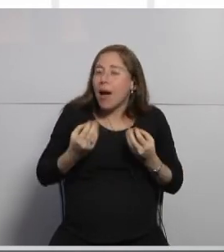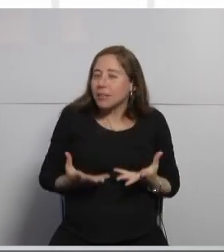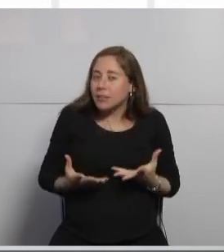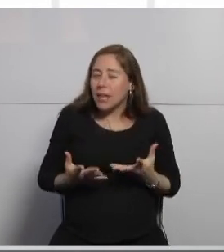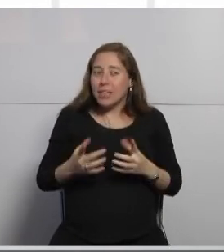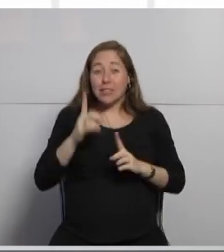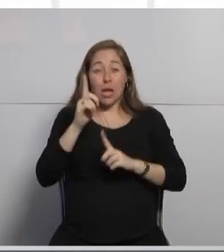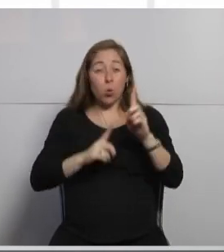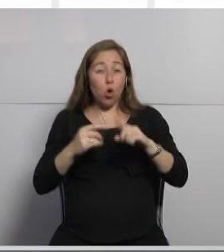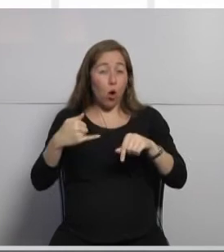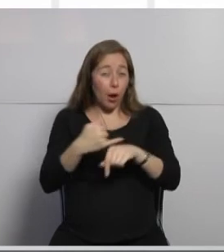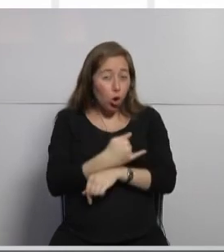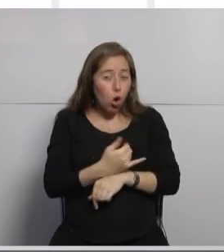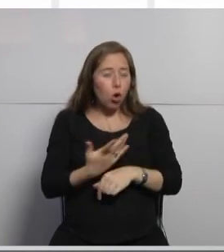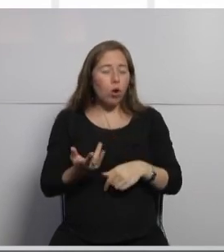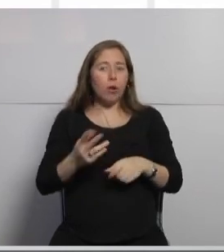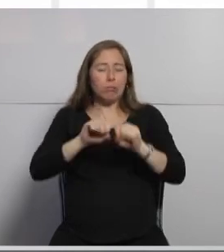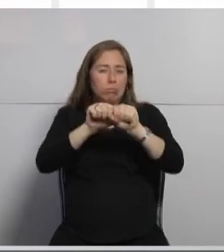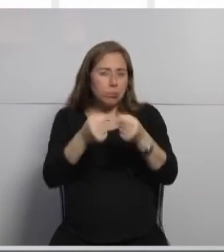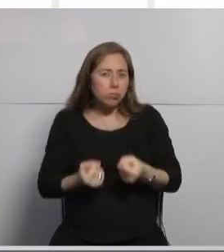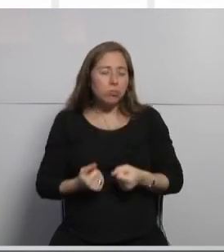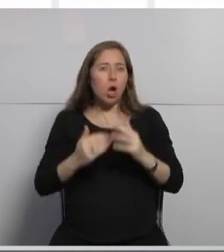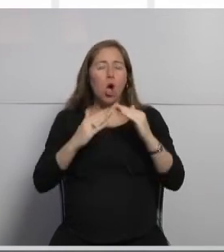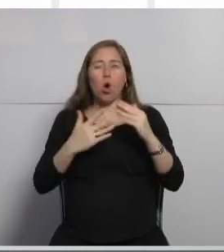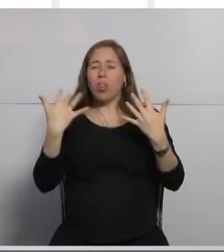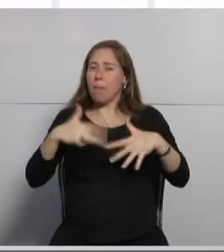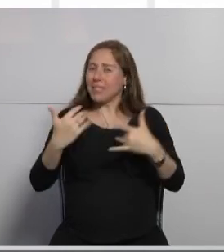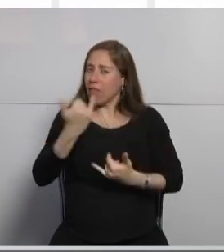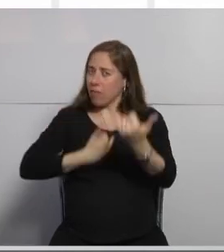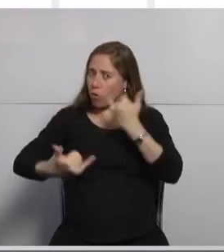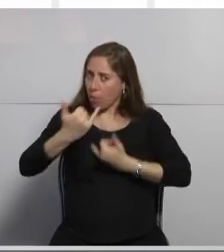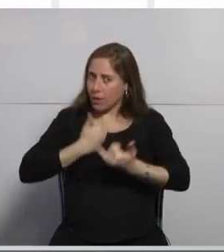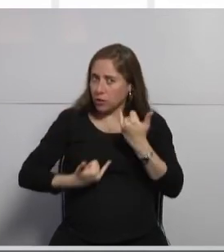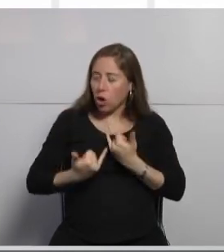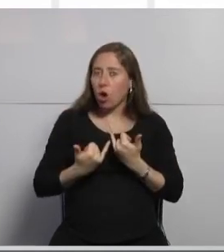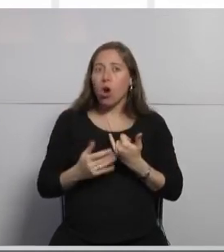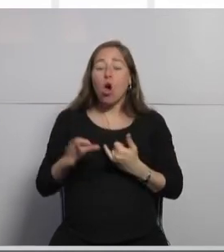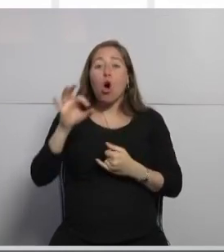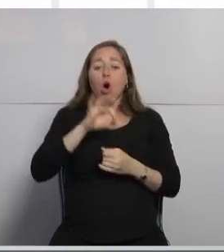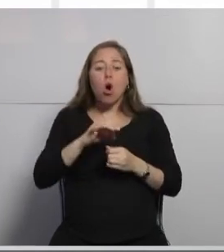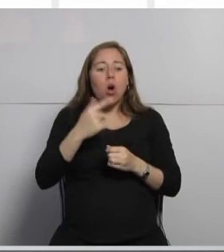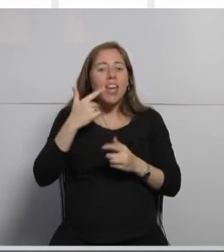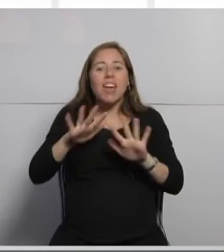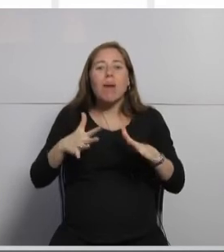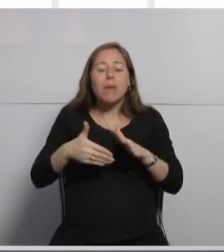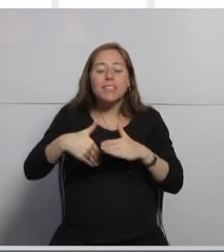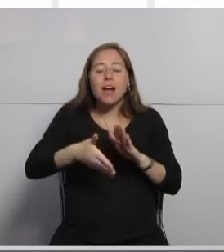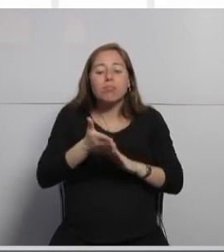está caído si hay un host que está sobresaturado de recursos o incluso ver los eventos que